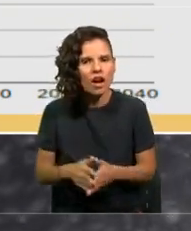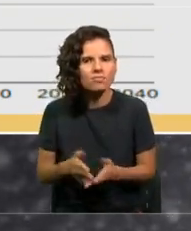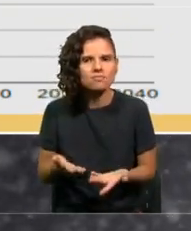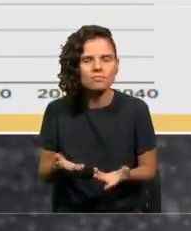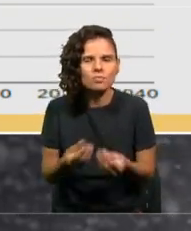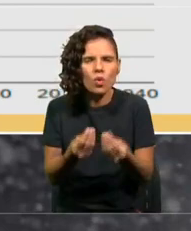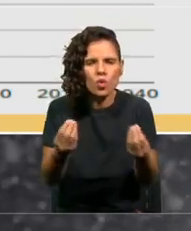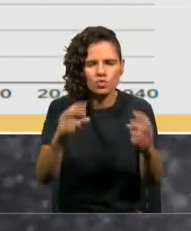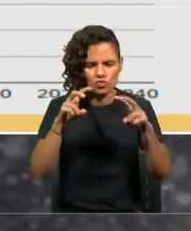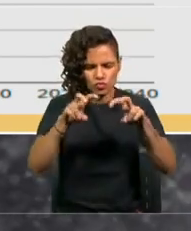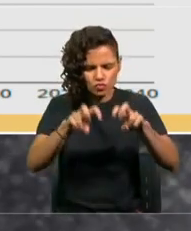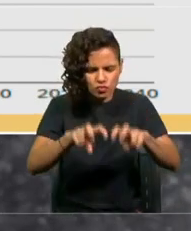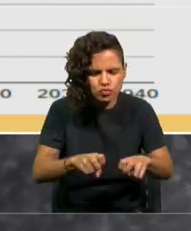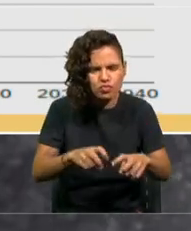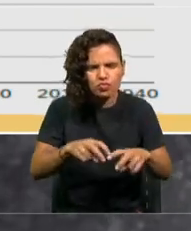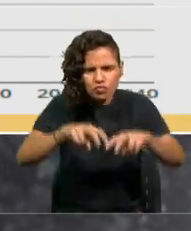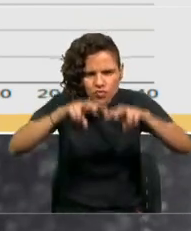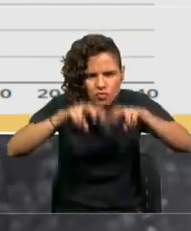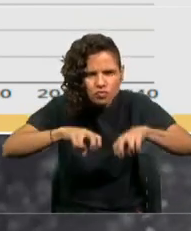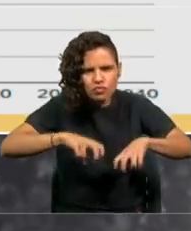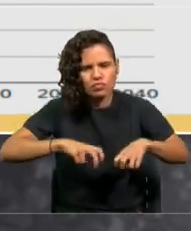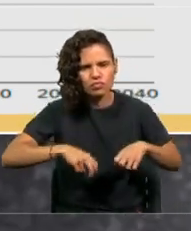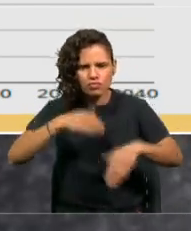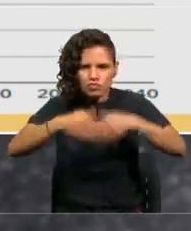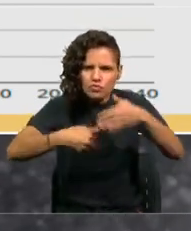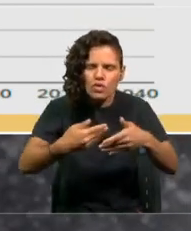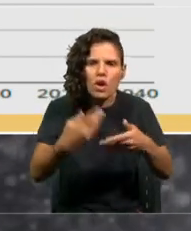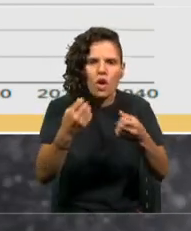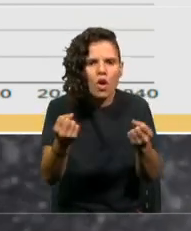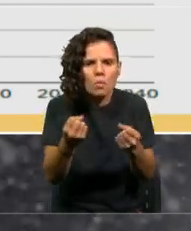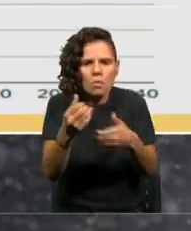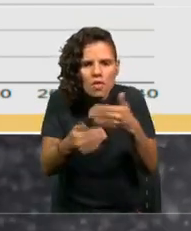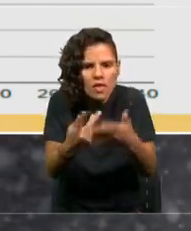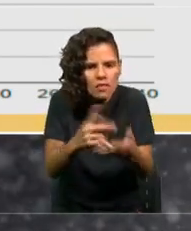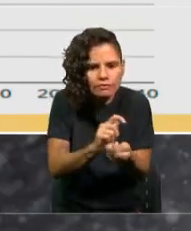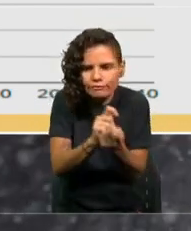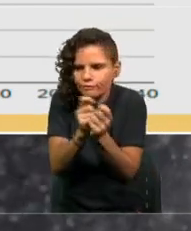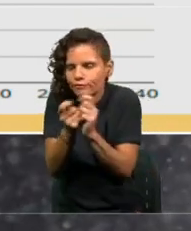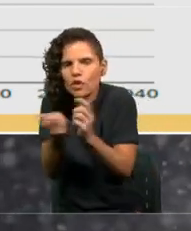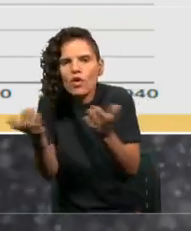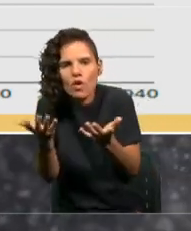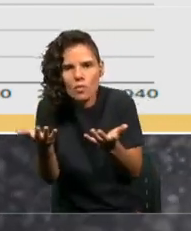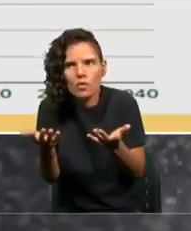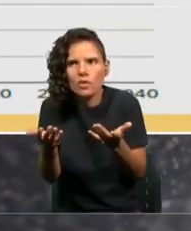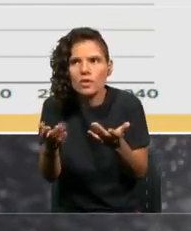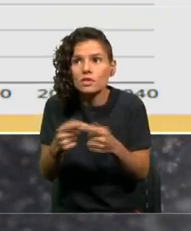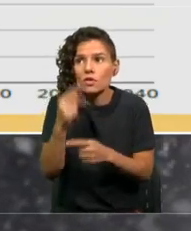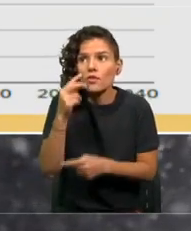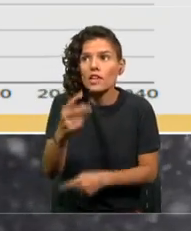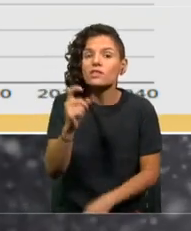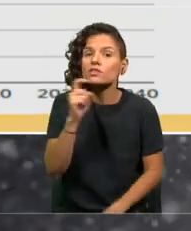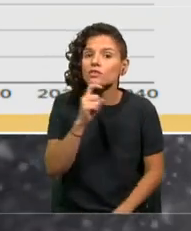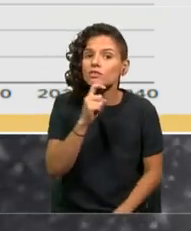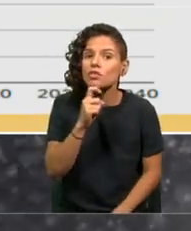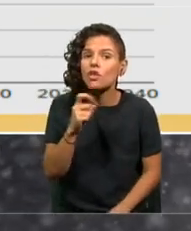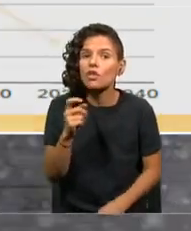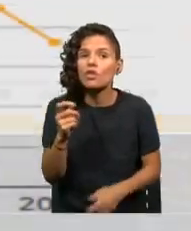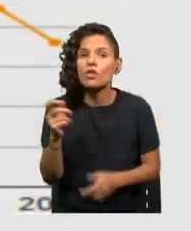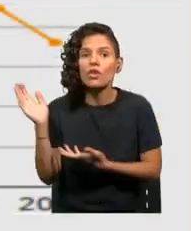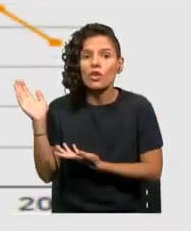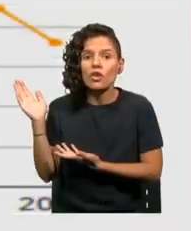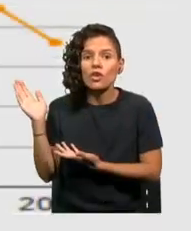que hay distintas maneras de avanzar en esa transición. Y aquí ven ustedes, el rojo es un escenario de